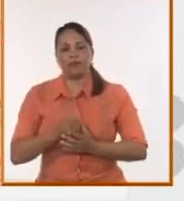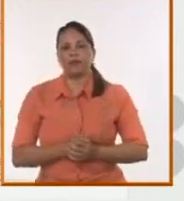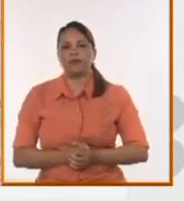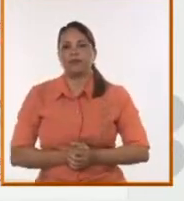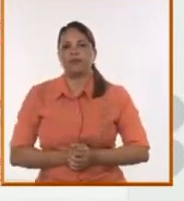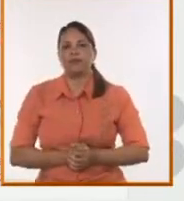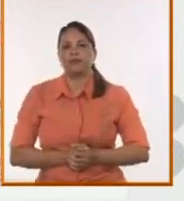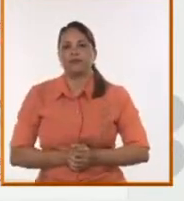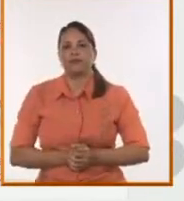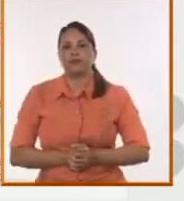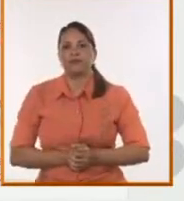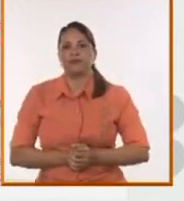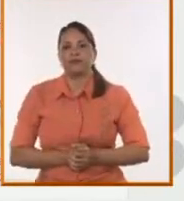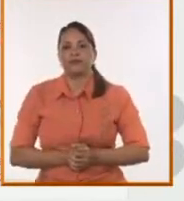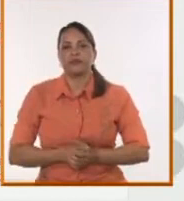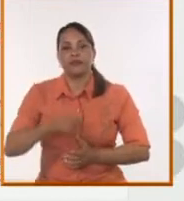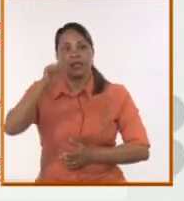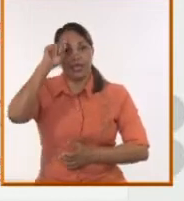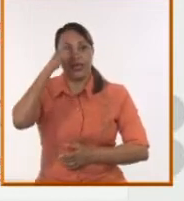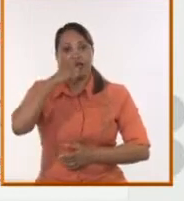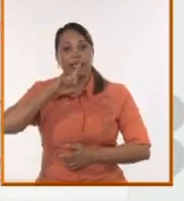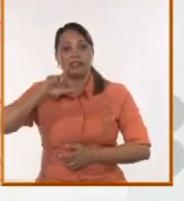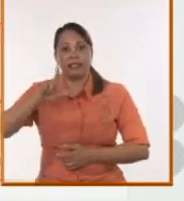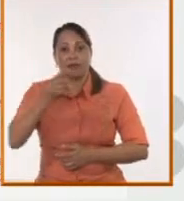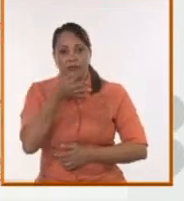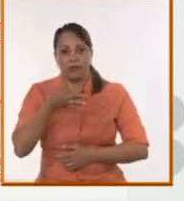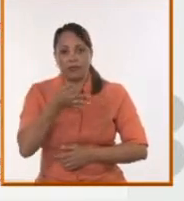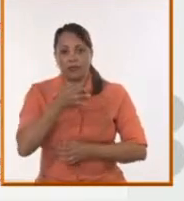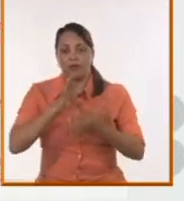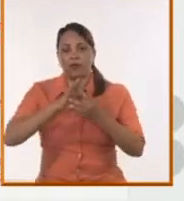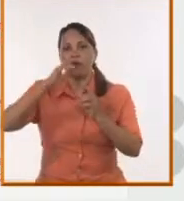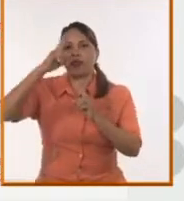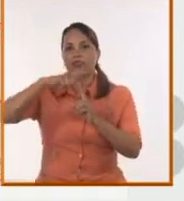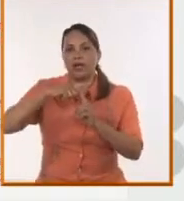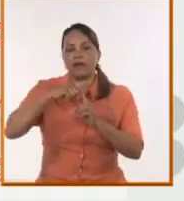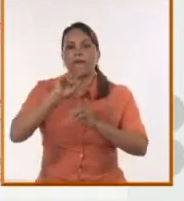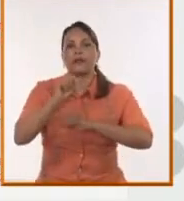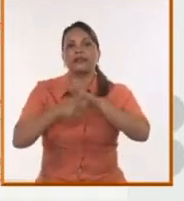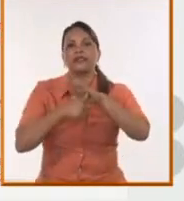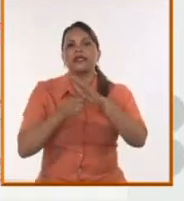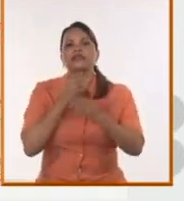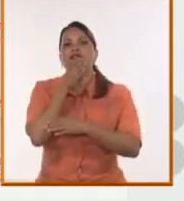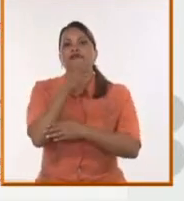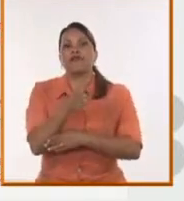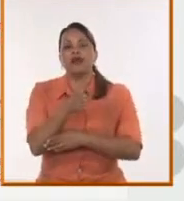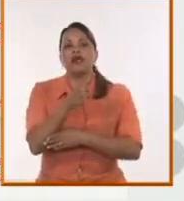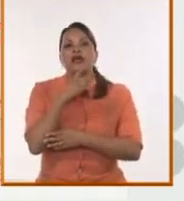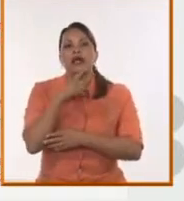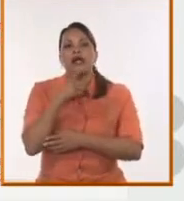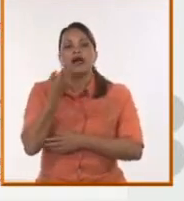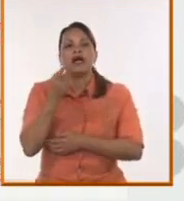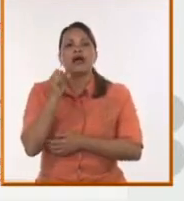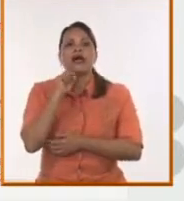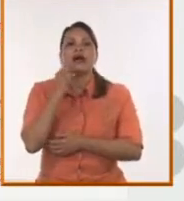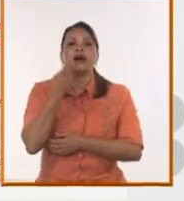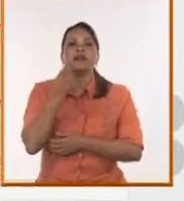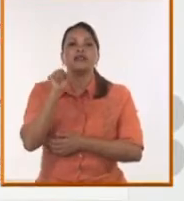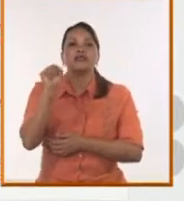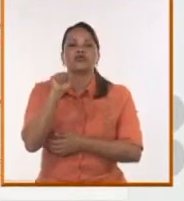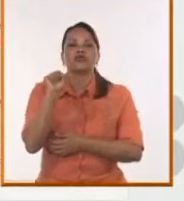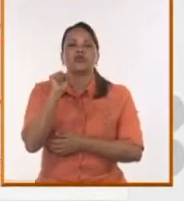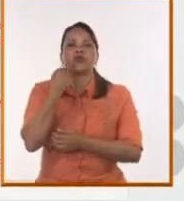Después de su estancia en El Salvador, el presidente cubano se dirigió hacia el municipio de Zongo la Maya, en Santiago de Cuba, donde